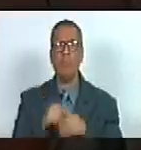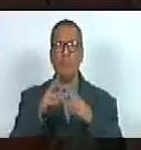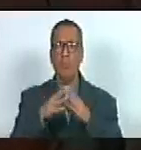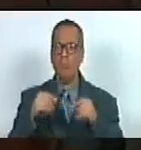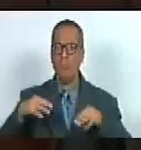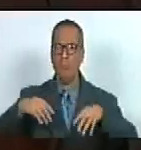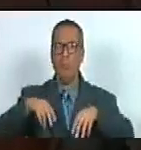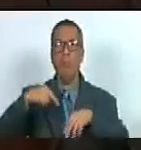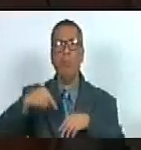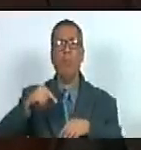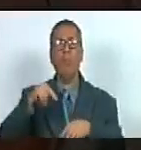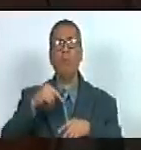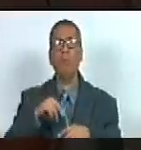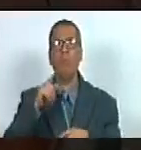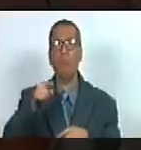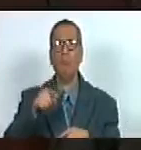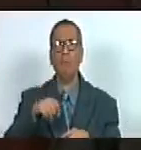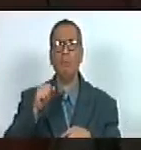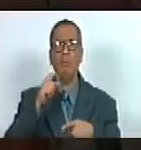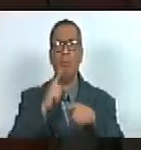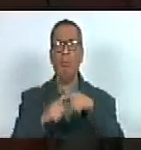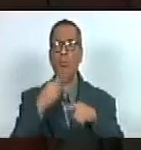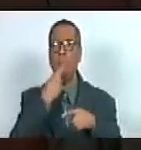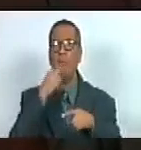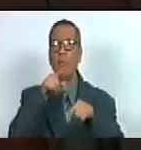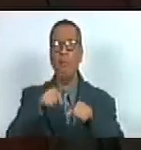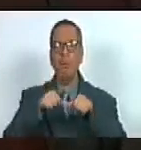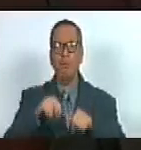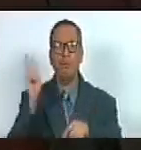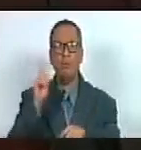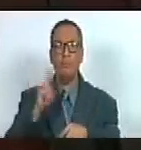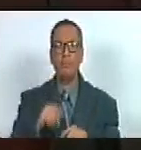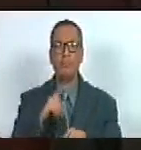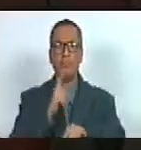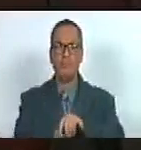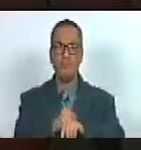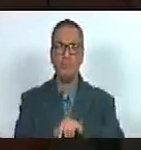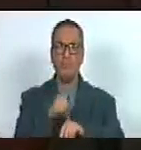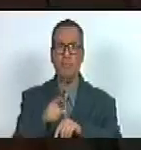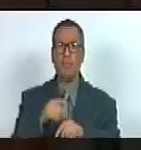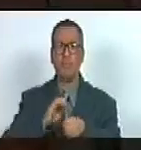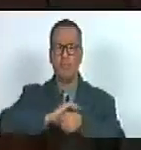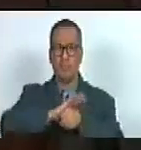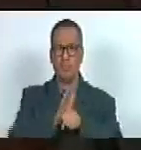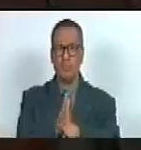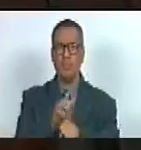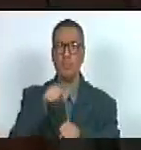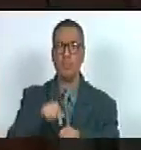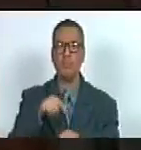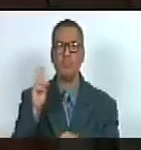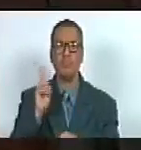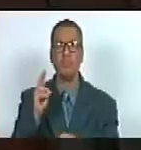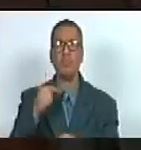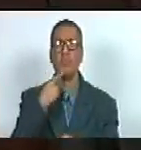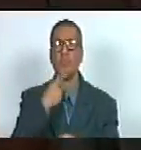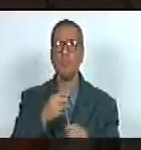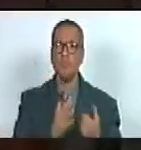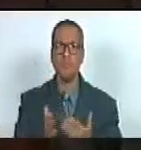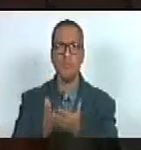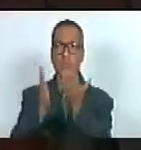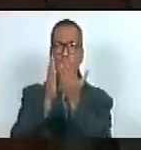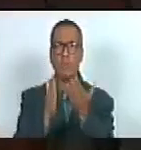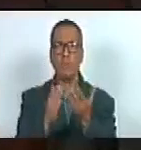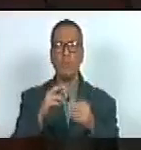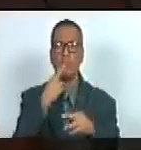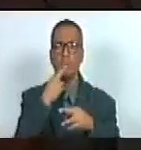naturaleza o no y la Cruz Roja ha estado allí en Venezuela en tiempos del COVID-19 prestó un servicio a la Cruz Roja